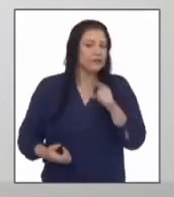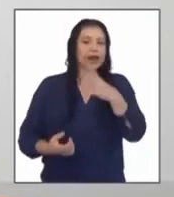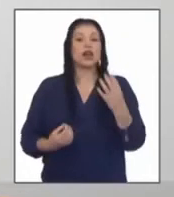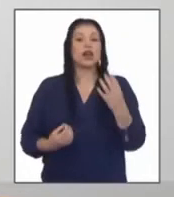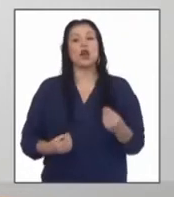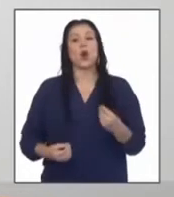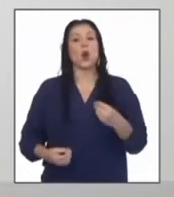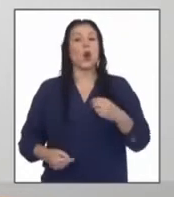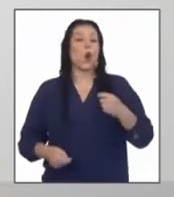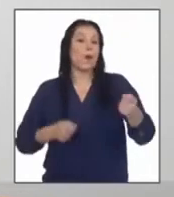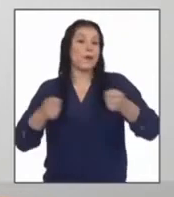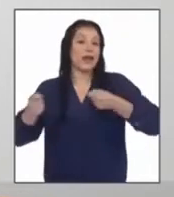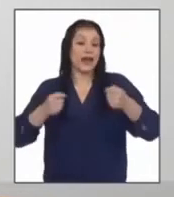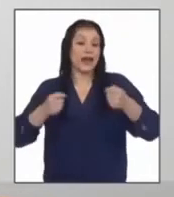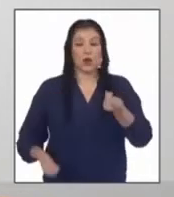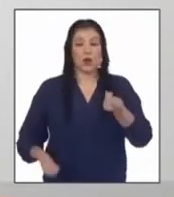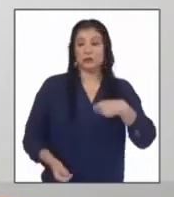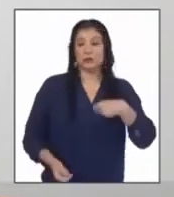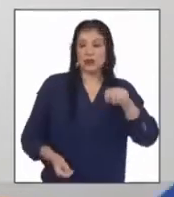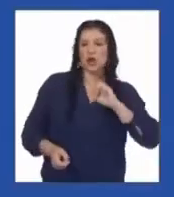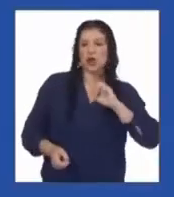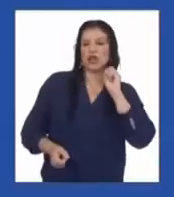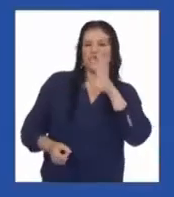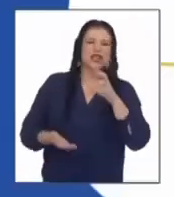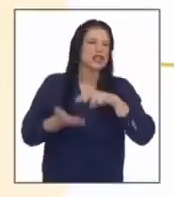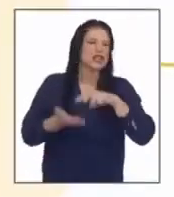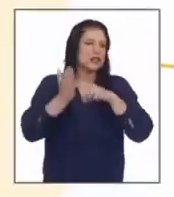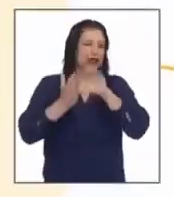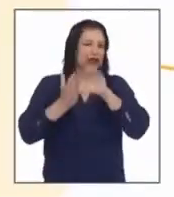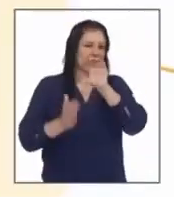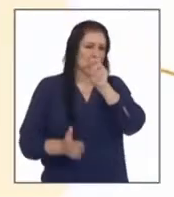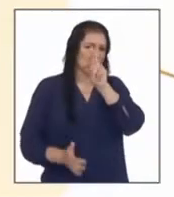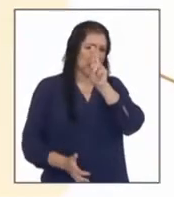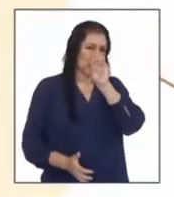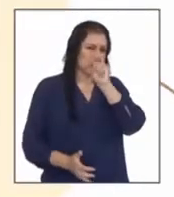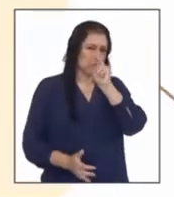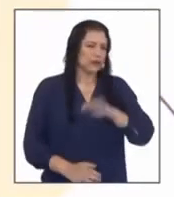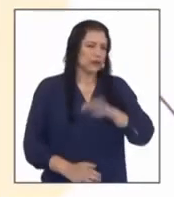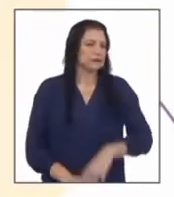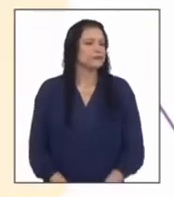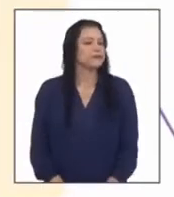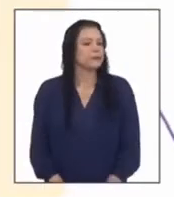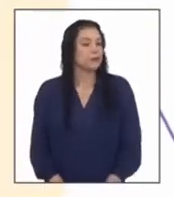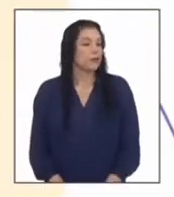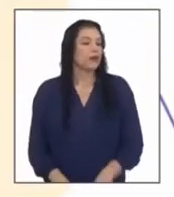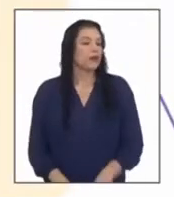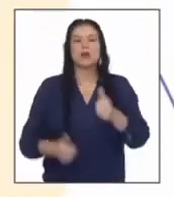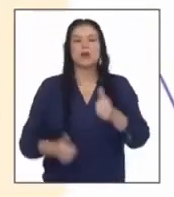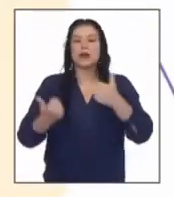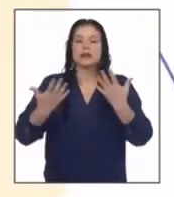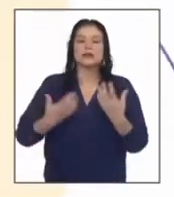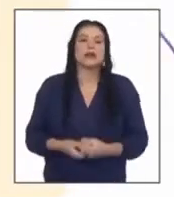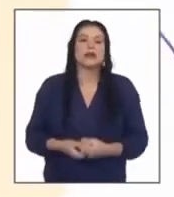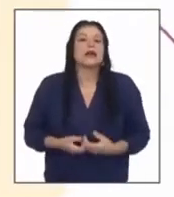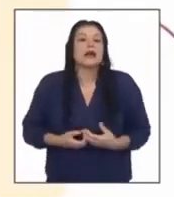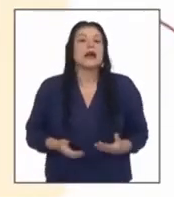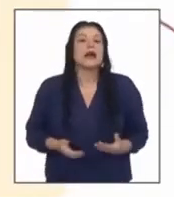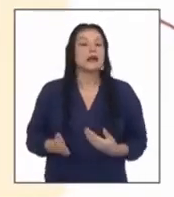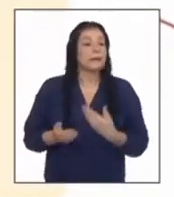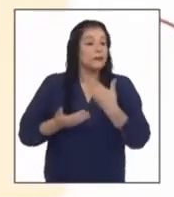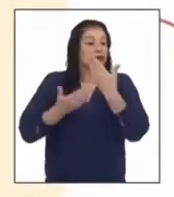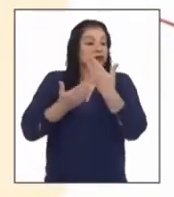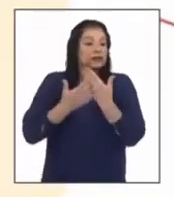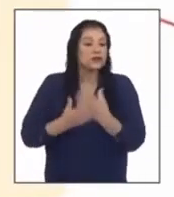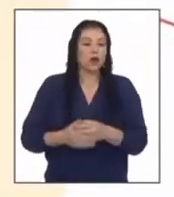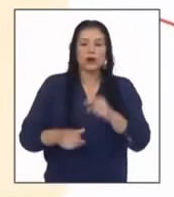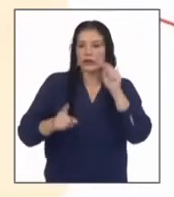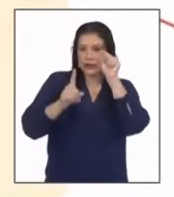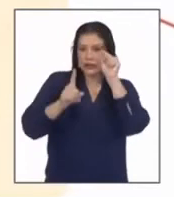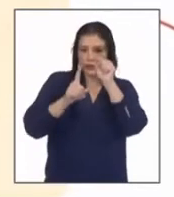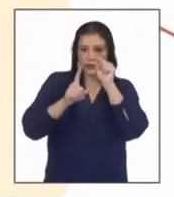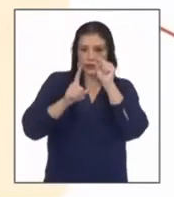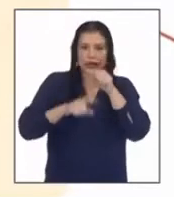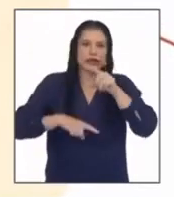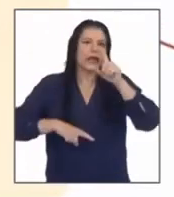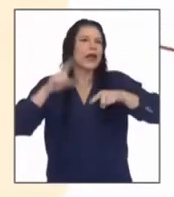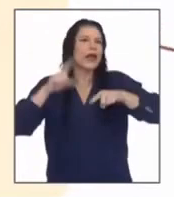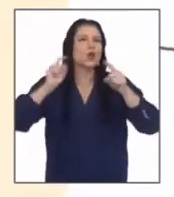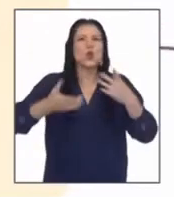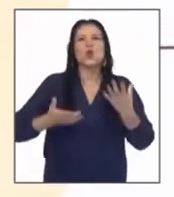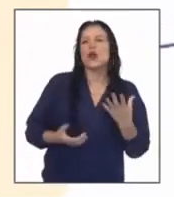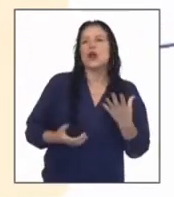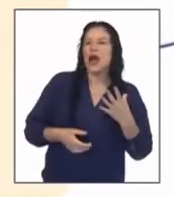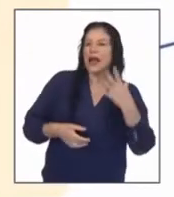español señala lo siguiente una crónica es la exposición objetiva de un